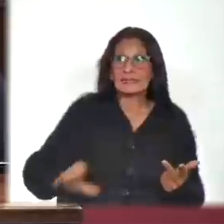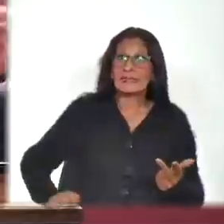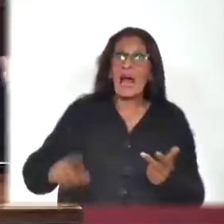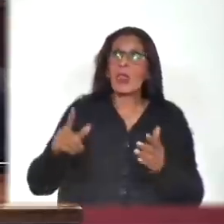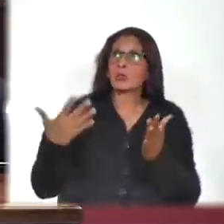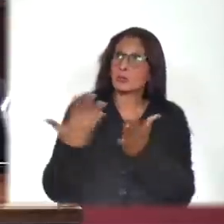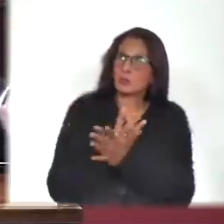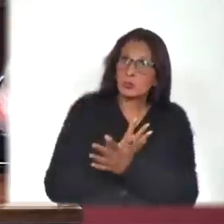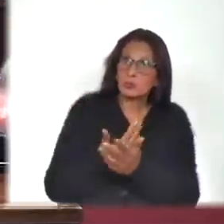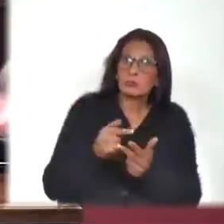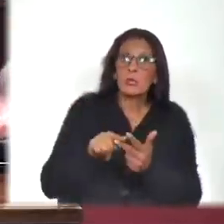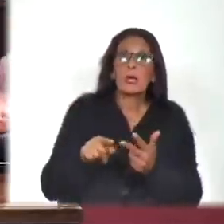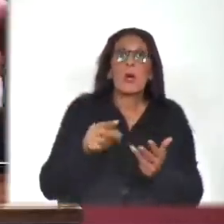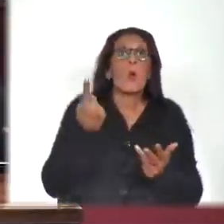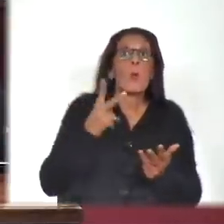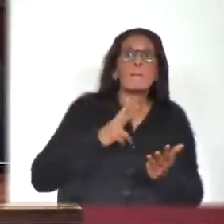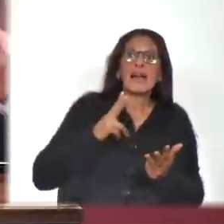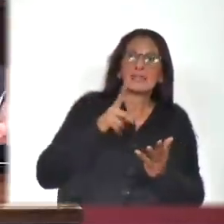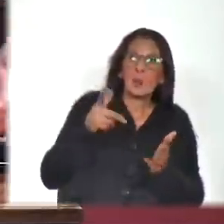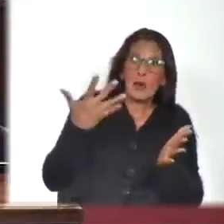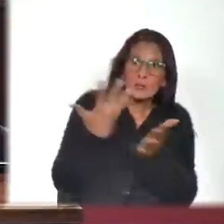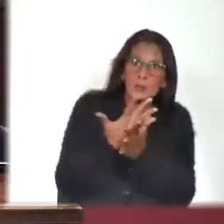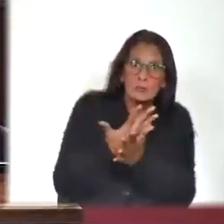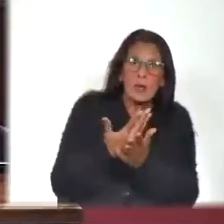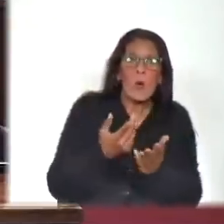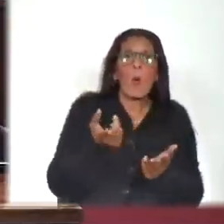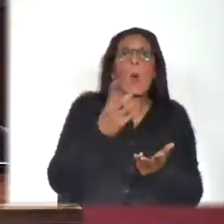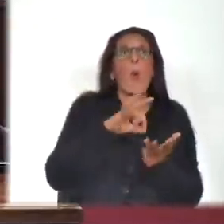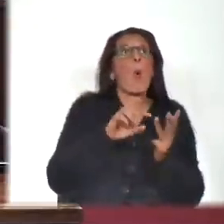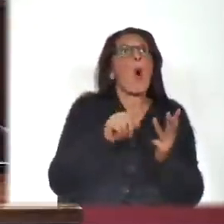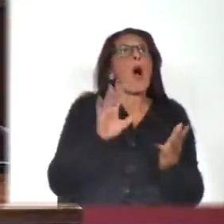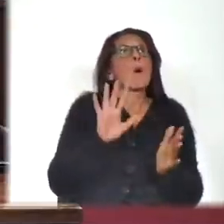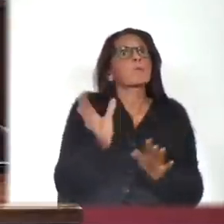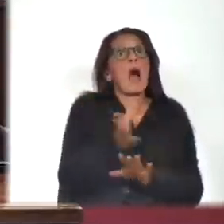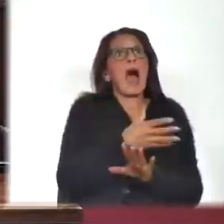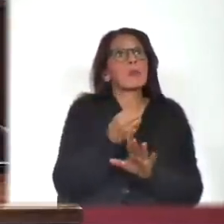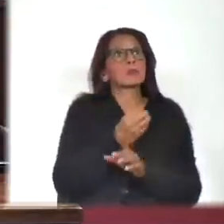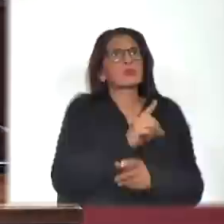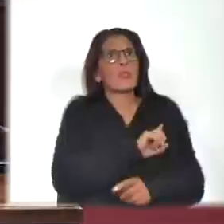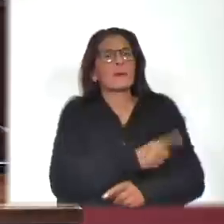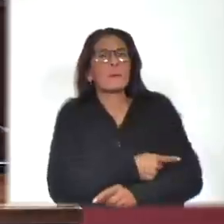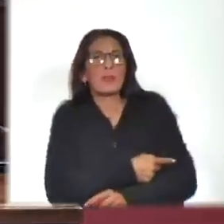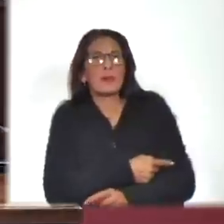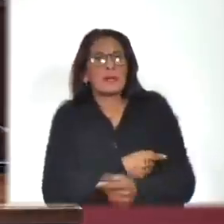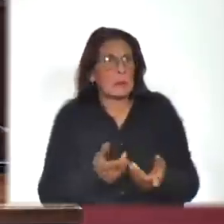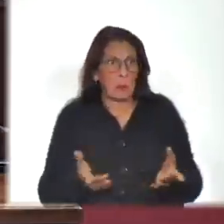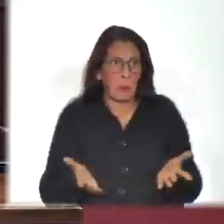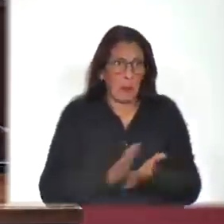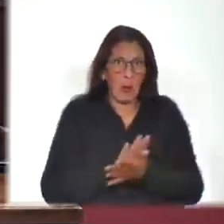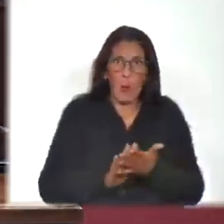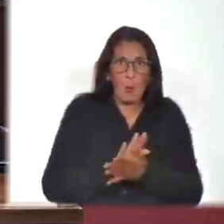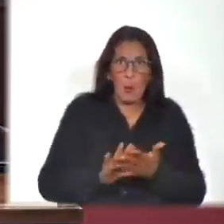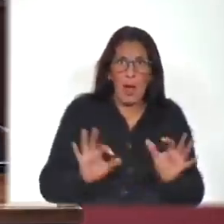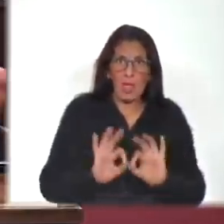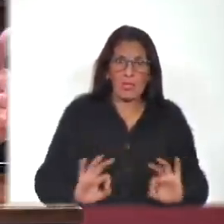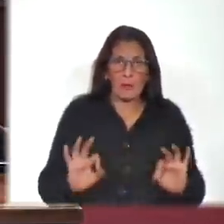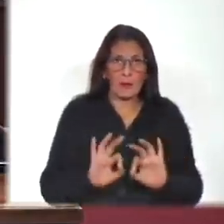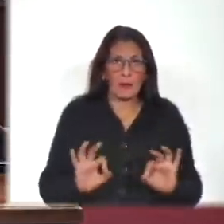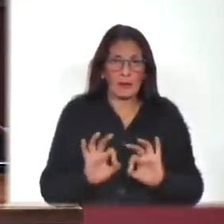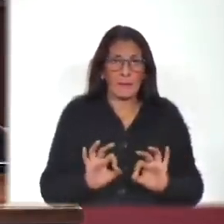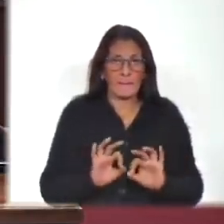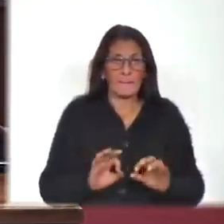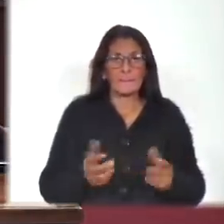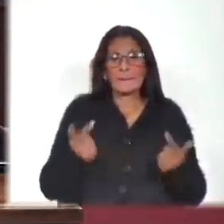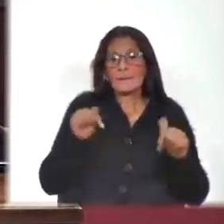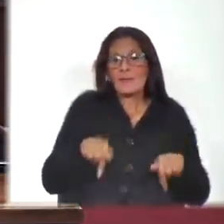¿Se le causó daño a algún particular? ¿Se obtuvo un privilegio indebido abusando de una posición de poder? Nada de eso sucedió. Acá en